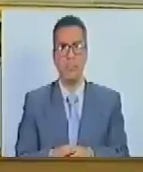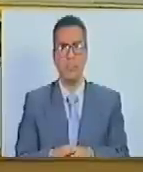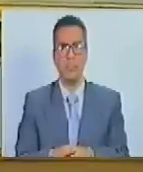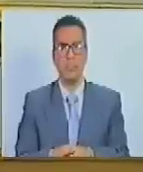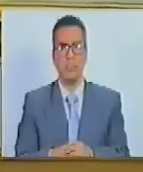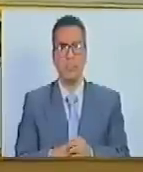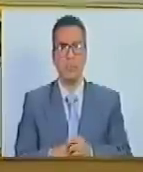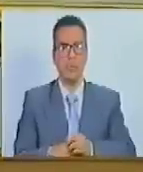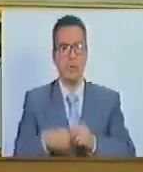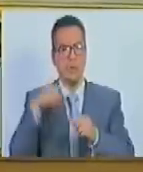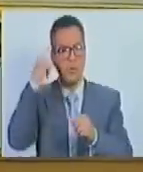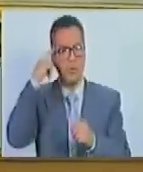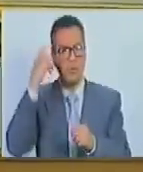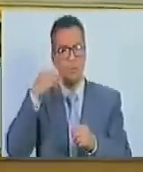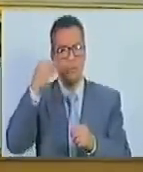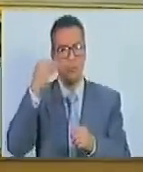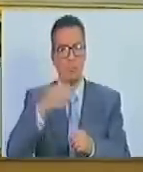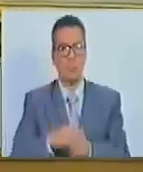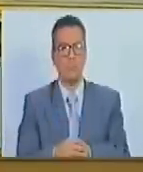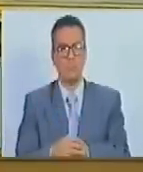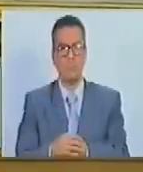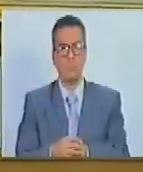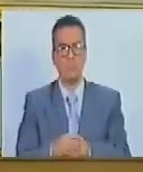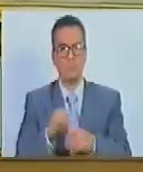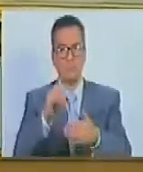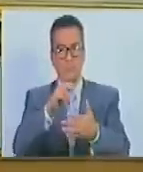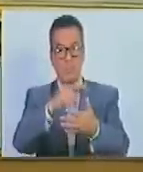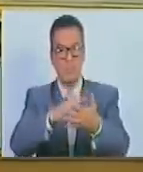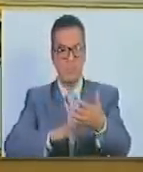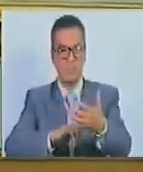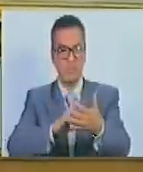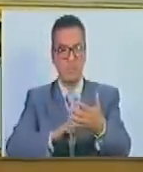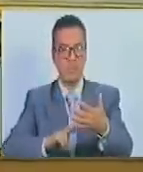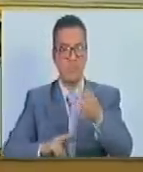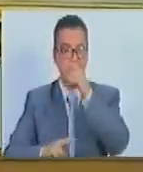en consideración el larguísimo artículo